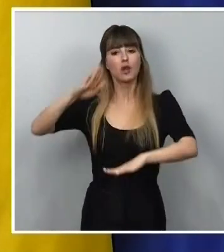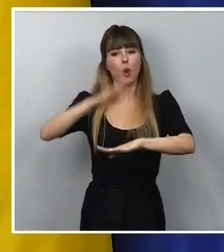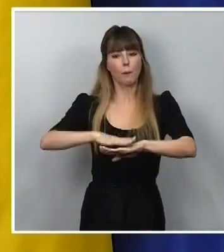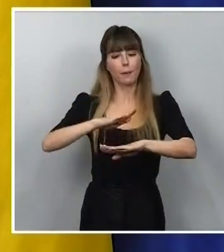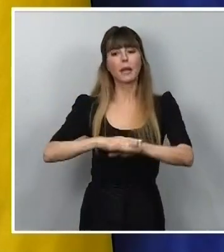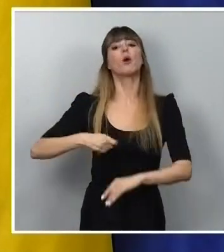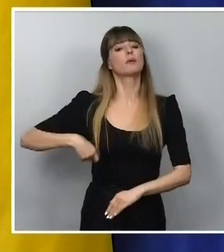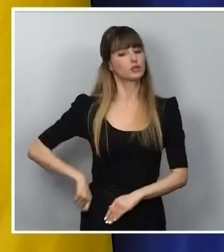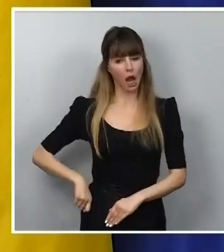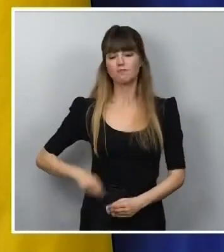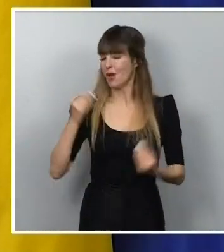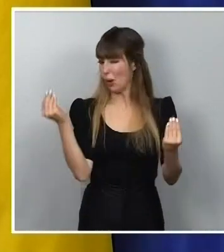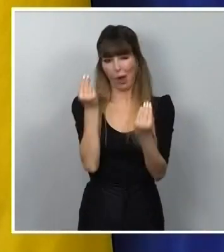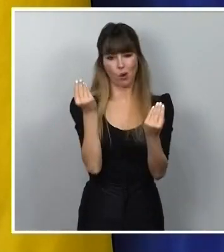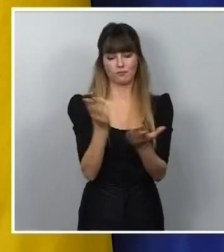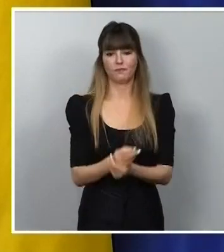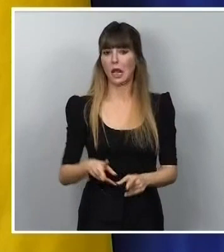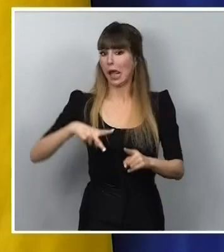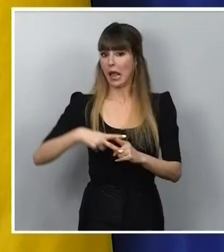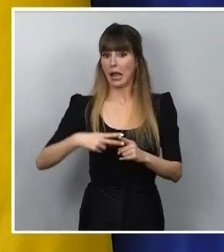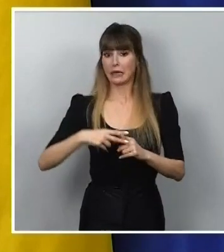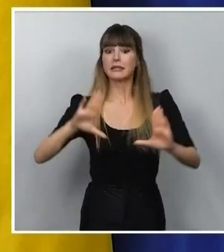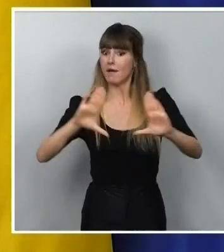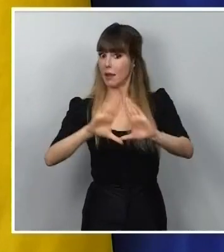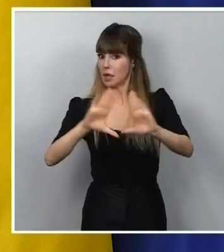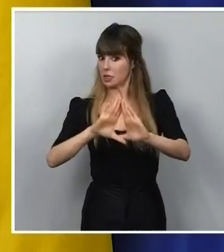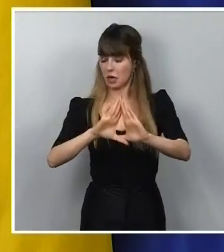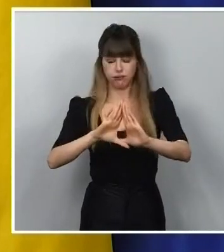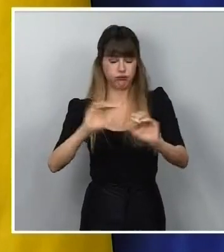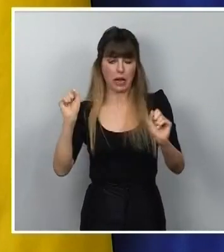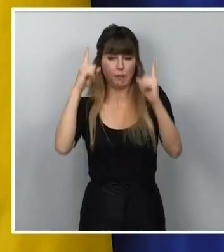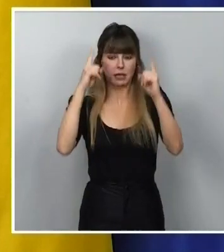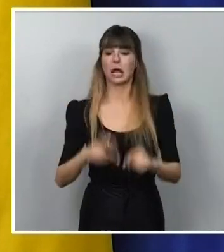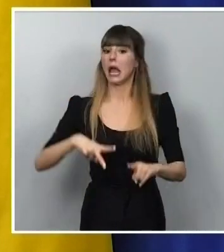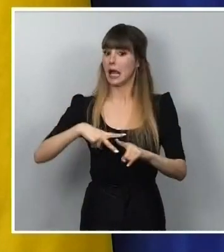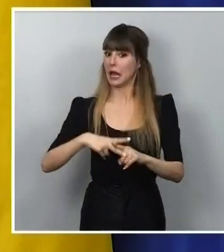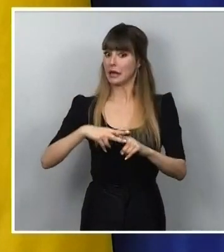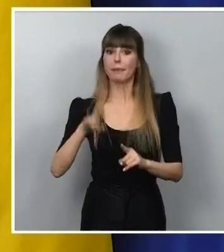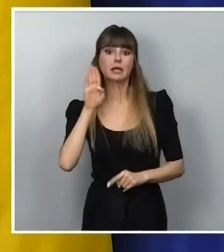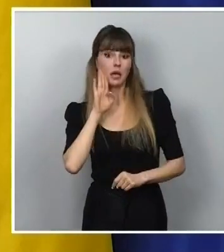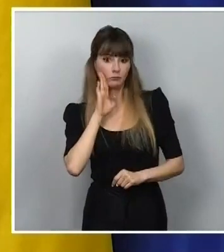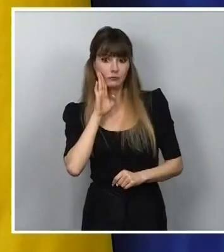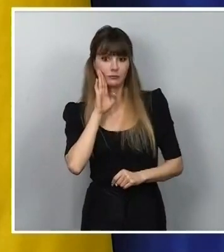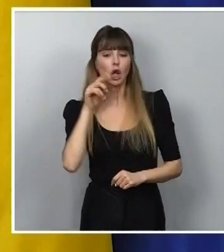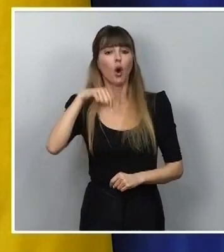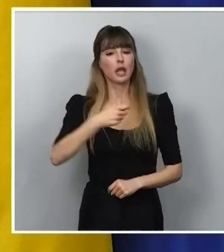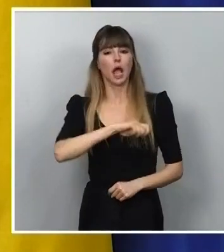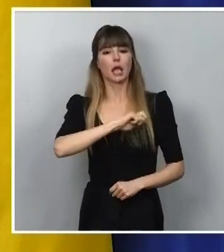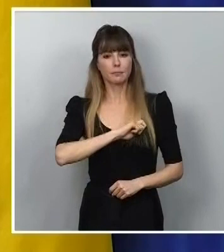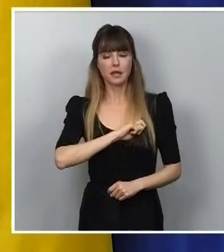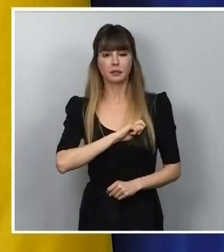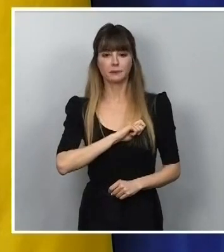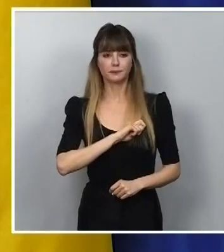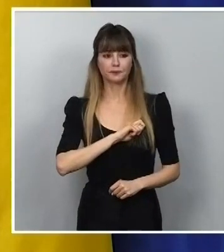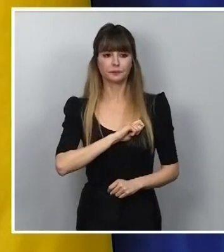interprofesional. Es una herramienta feminista por excelencia. Esta herramienta es la que hoy ha permitido que España haya